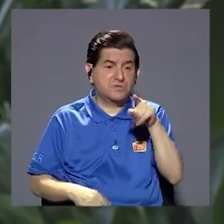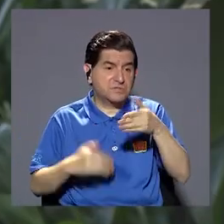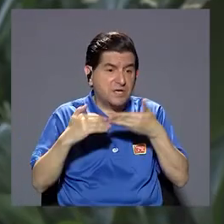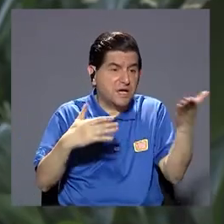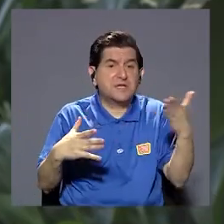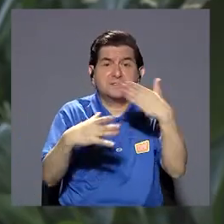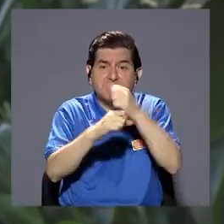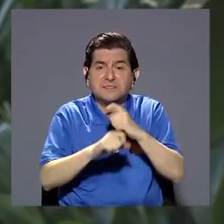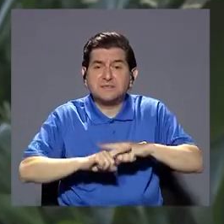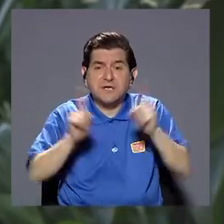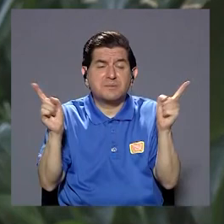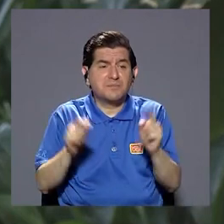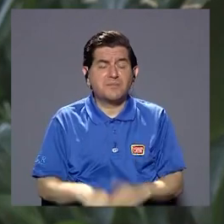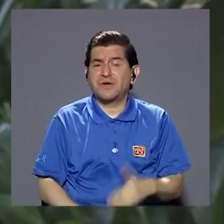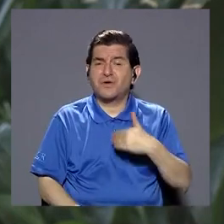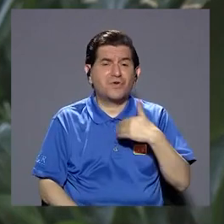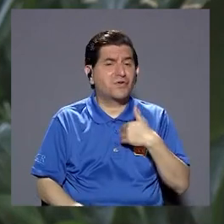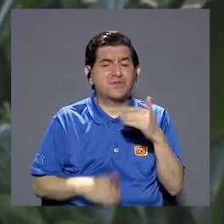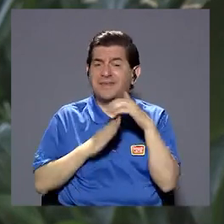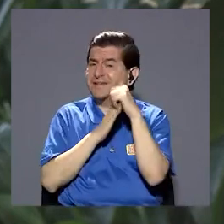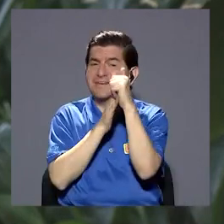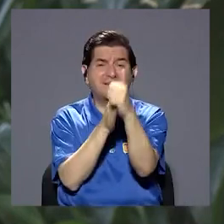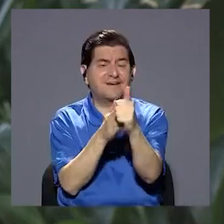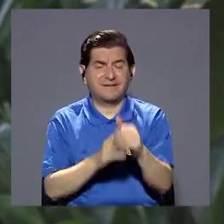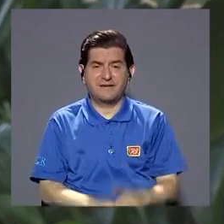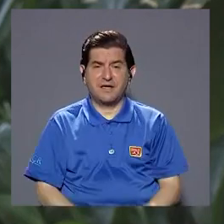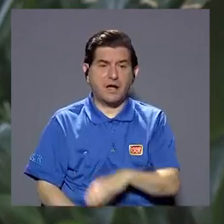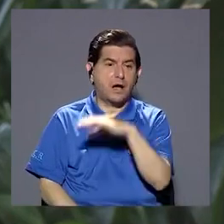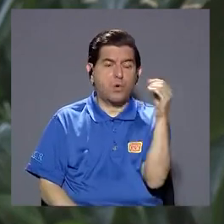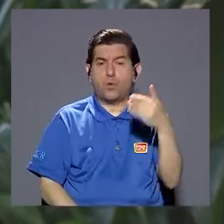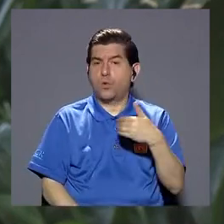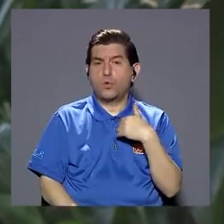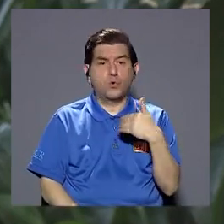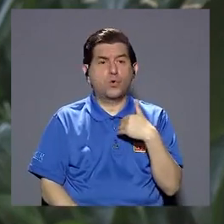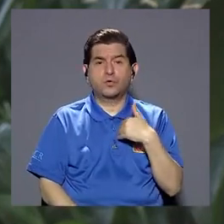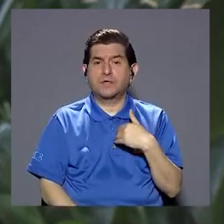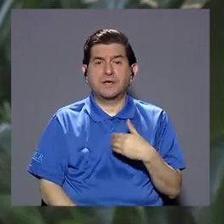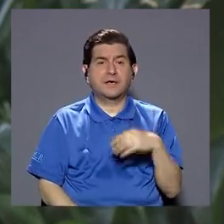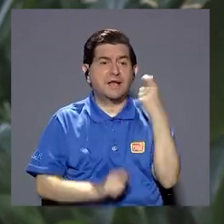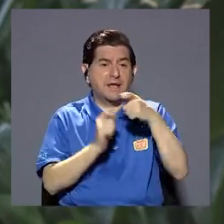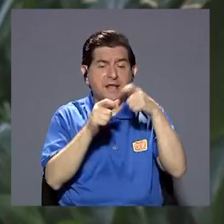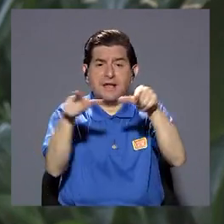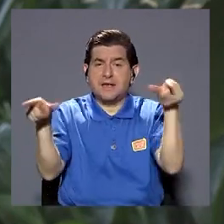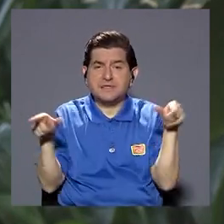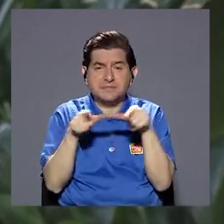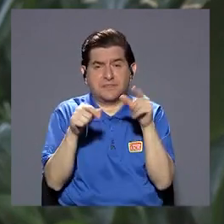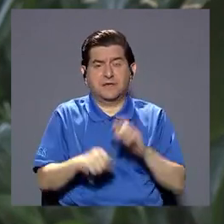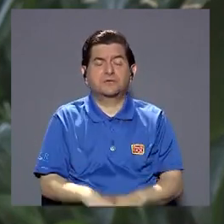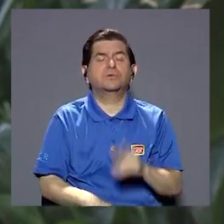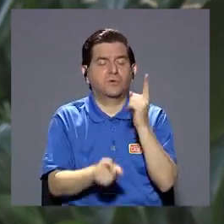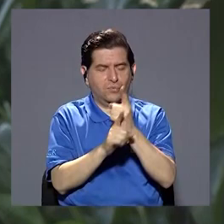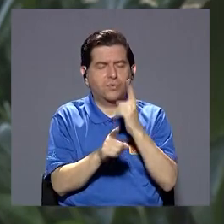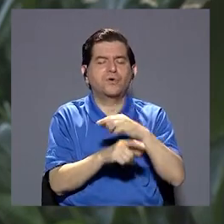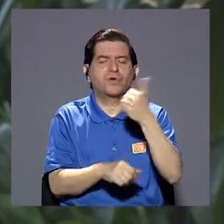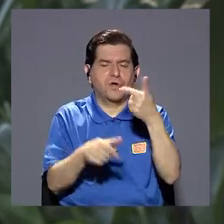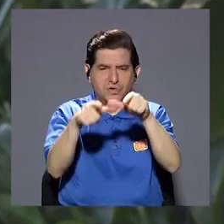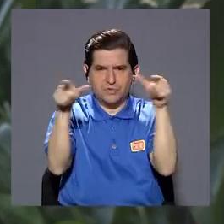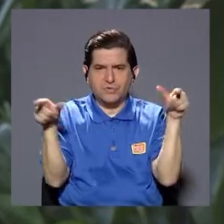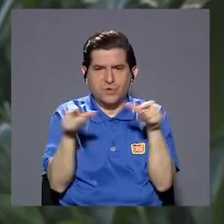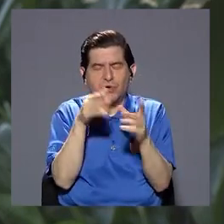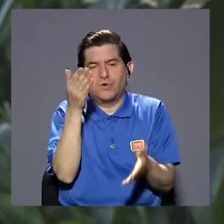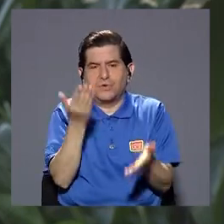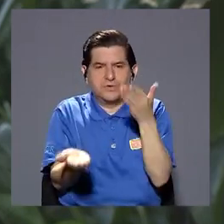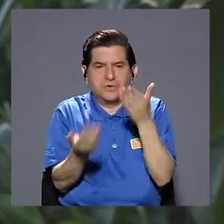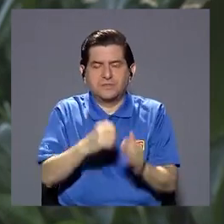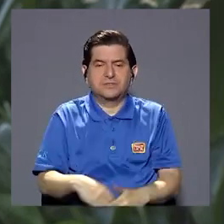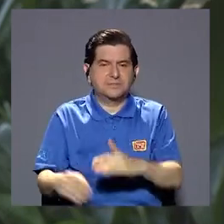se pueden hacer todas estas actividades pero no existe esa guía o que no cuentan con los espacios adecuados también en otras comunidades